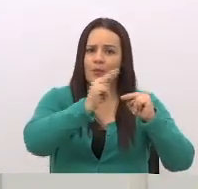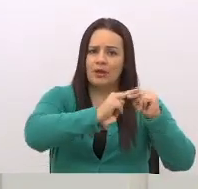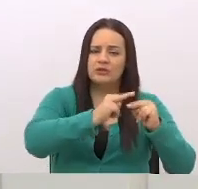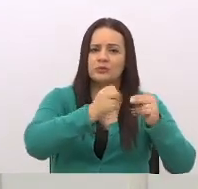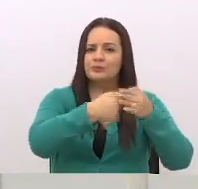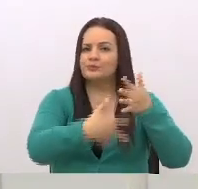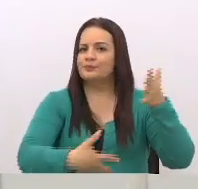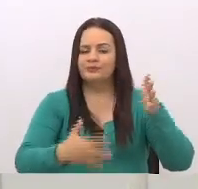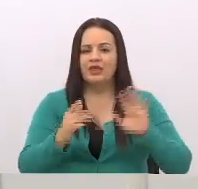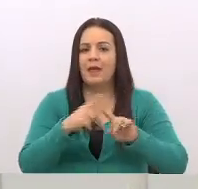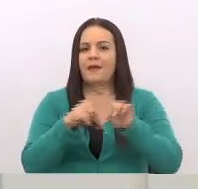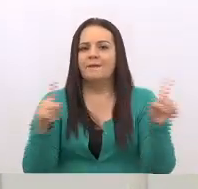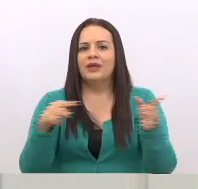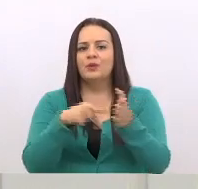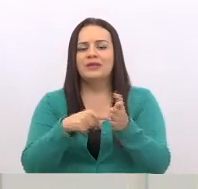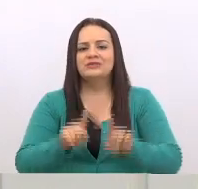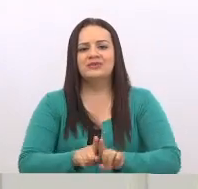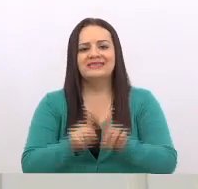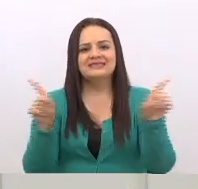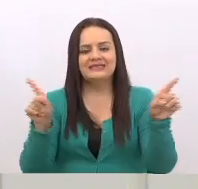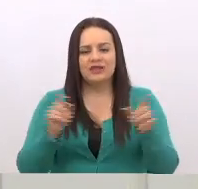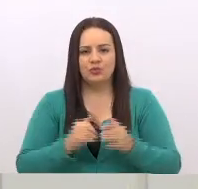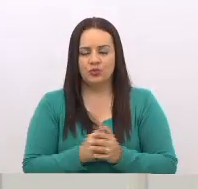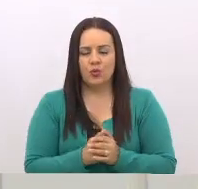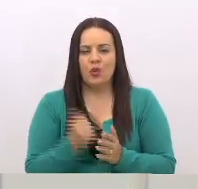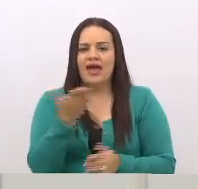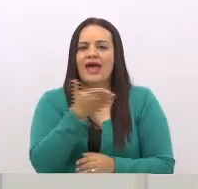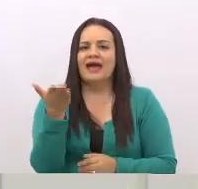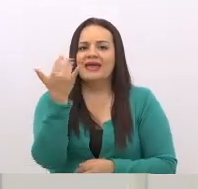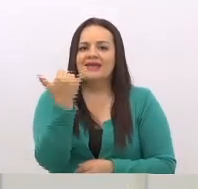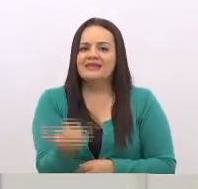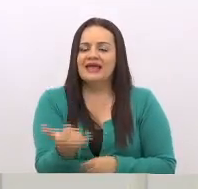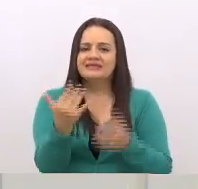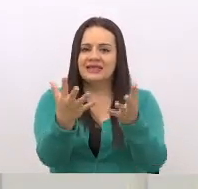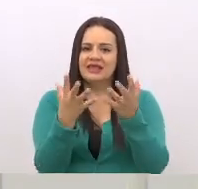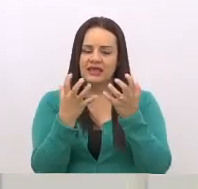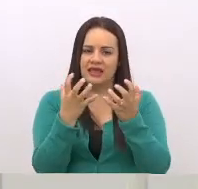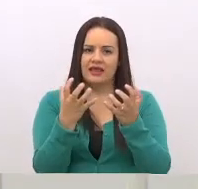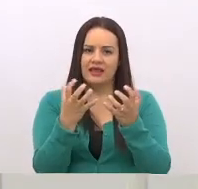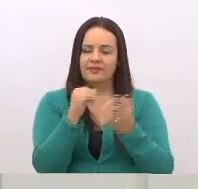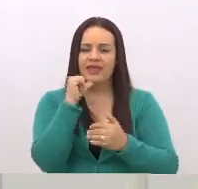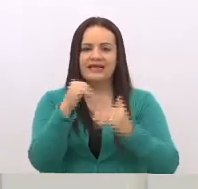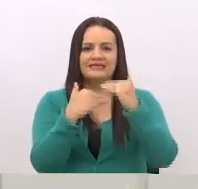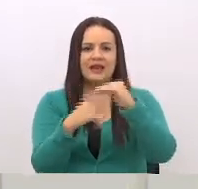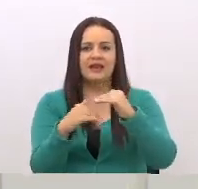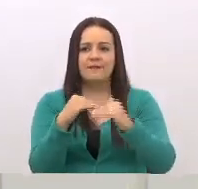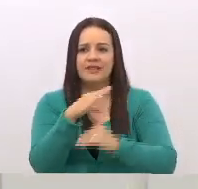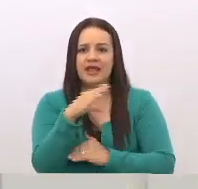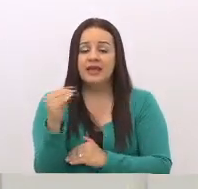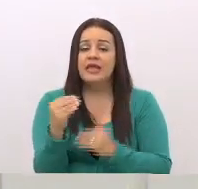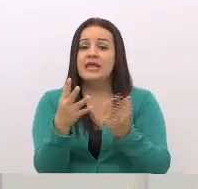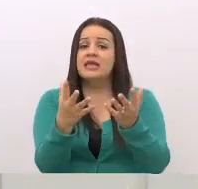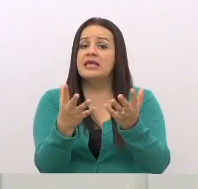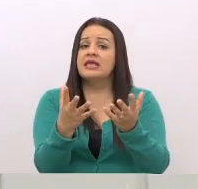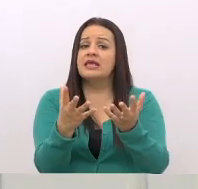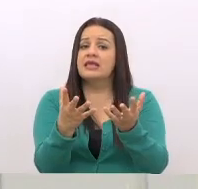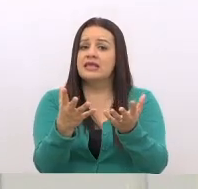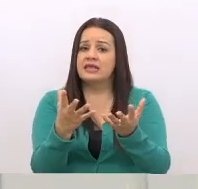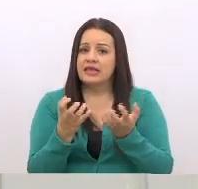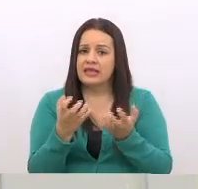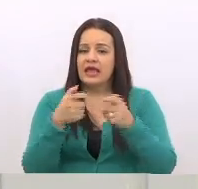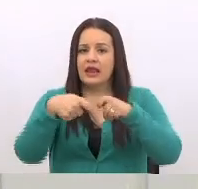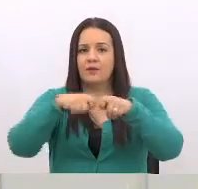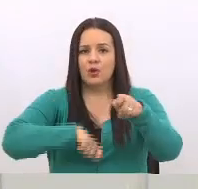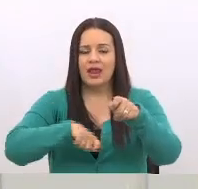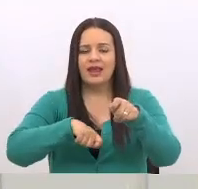Pero eso es distinto a que ya se quiera extralimitar y eso es distinto a que se viole el